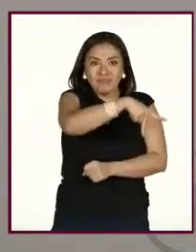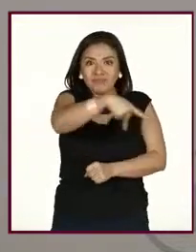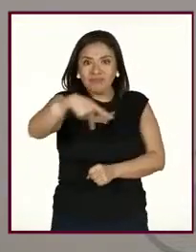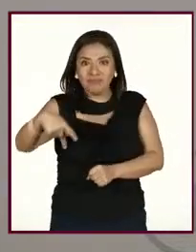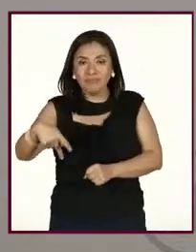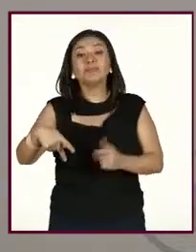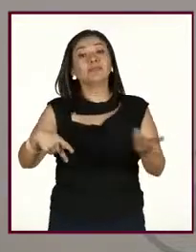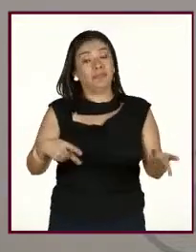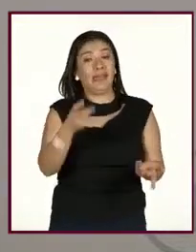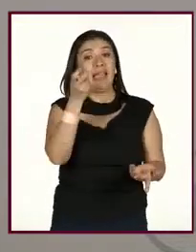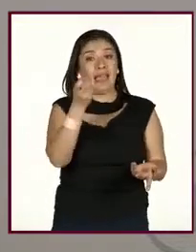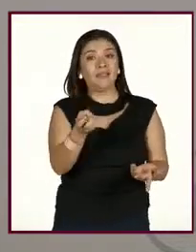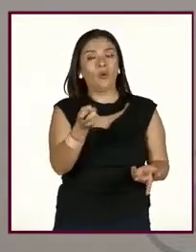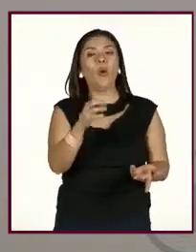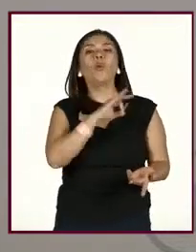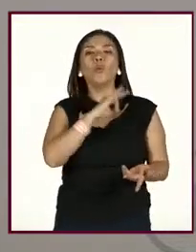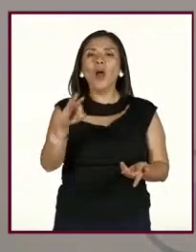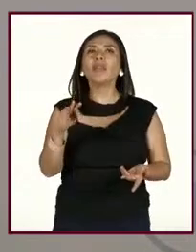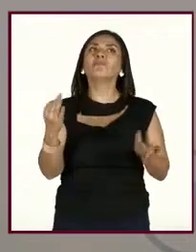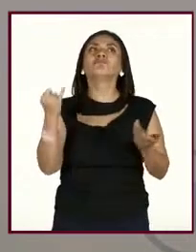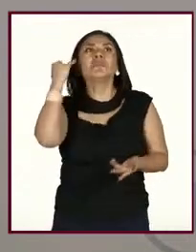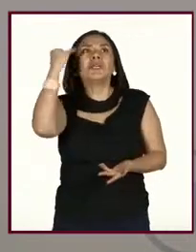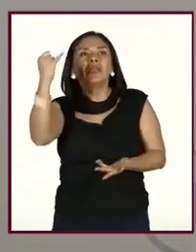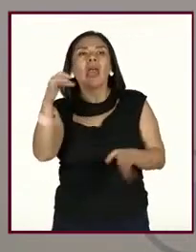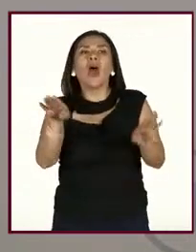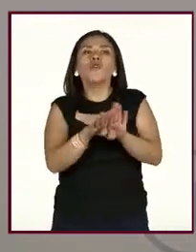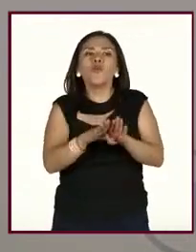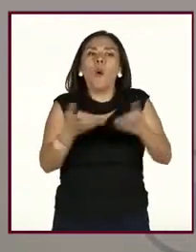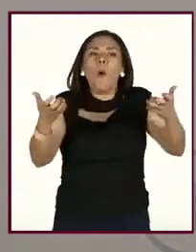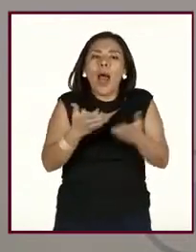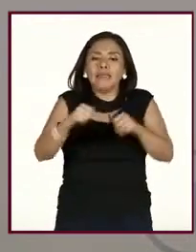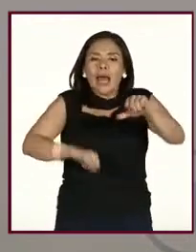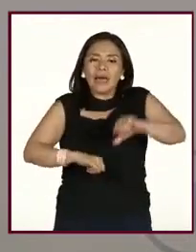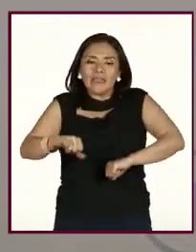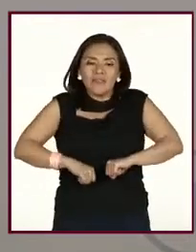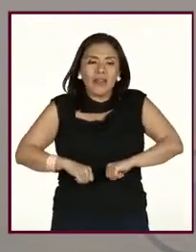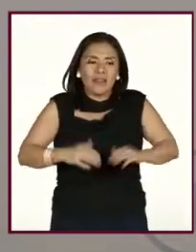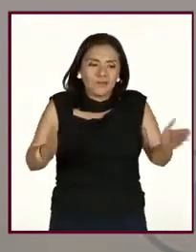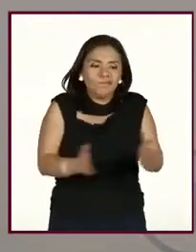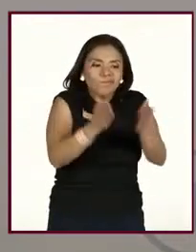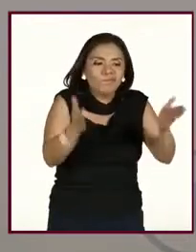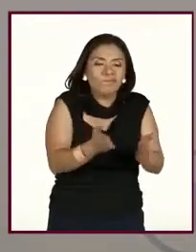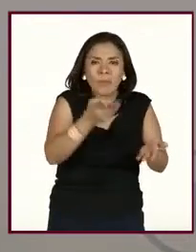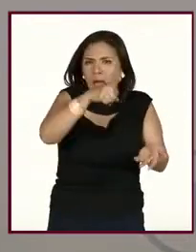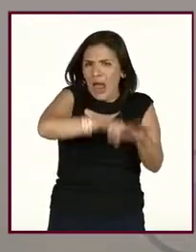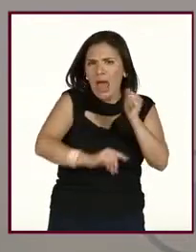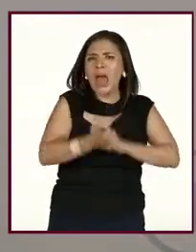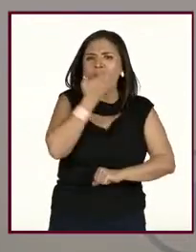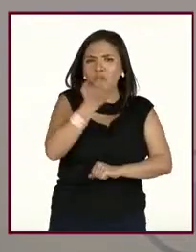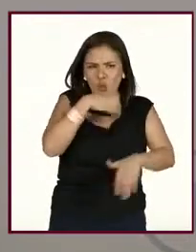este, de esta forma, pues, se pueden promover ciertas acciones dentro de la escuela. Como, por ejemplo,